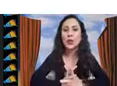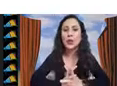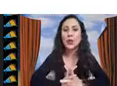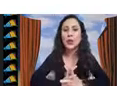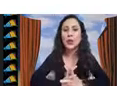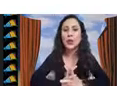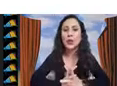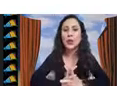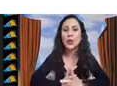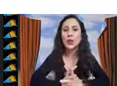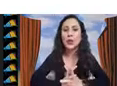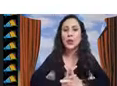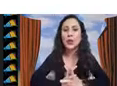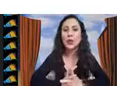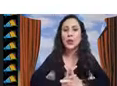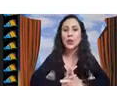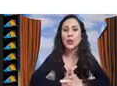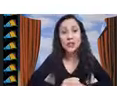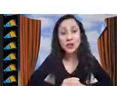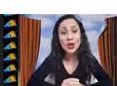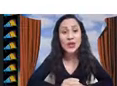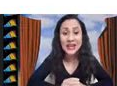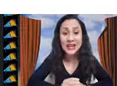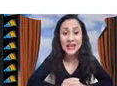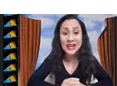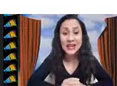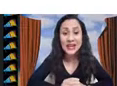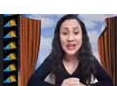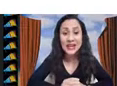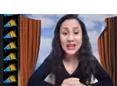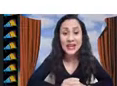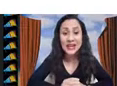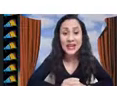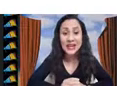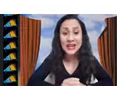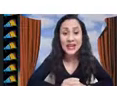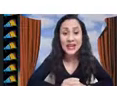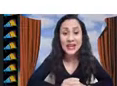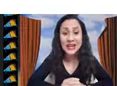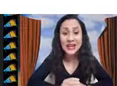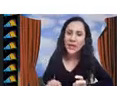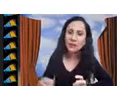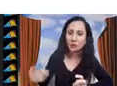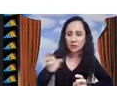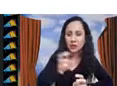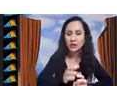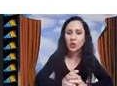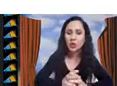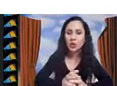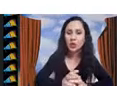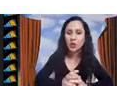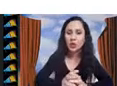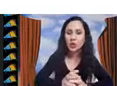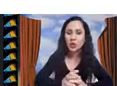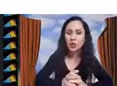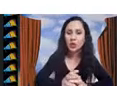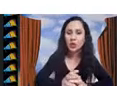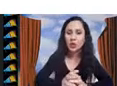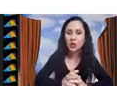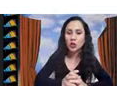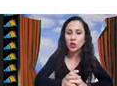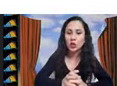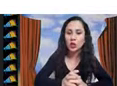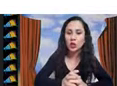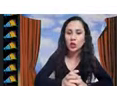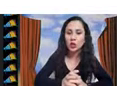¿no? Pero tengo una restricción, y la restricción es que la suma de los pesos de los objetos que yo